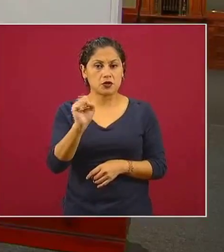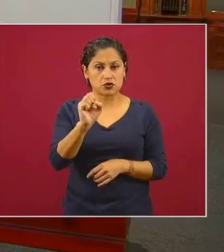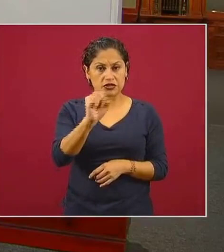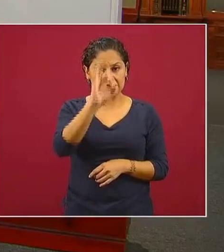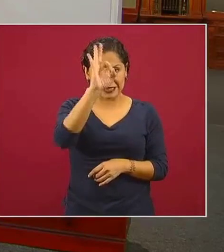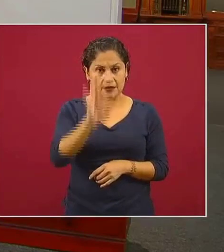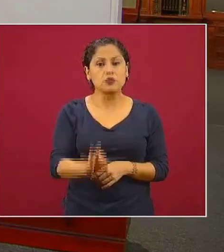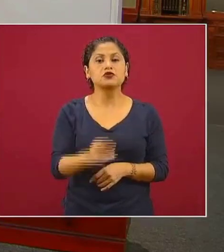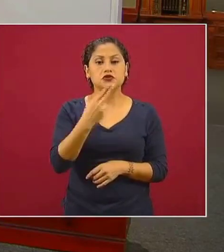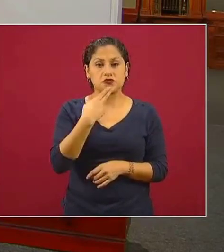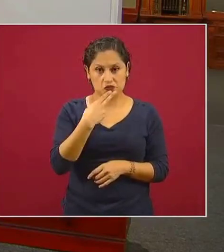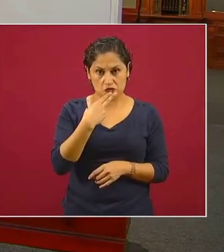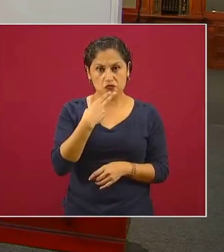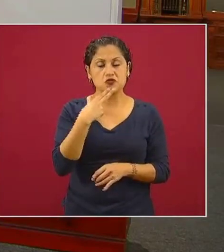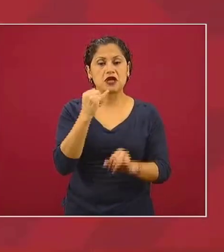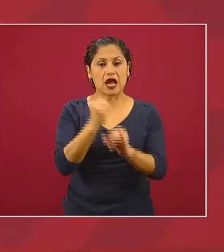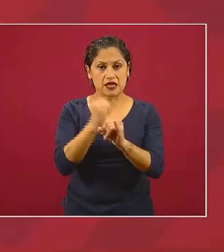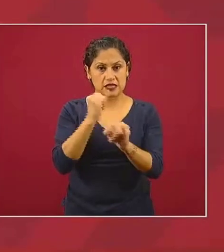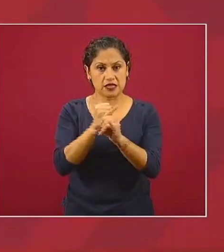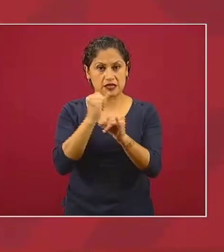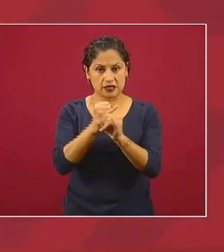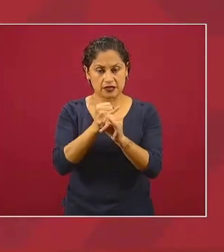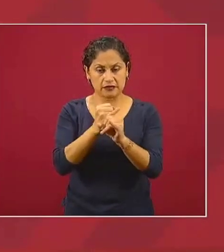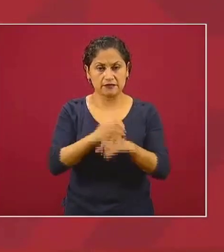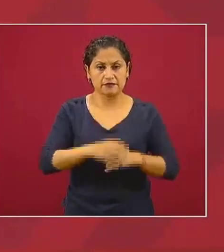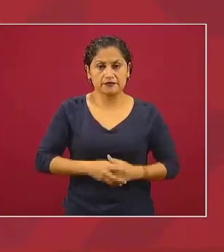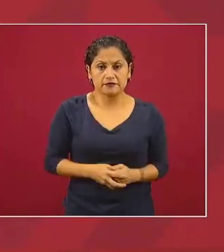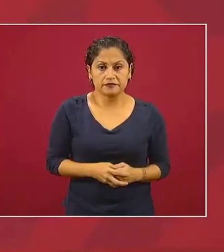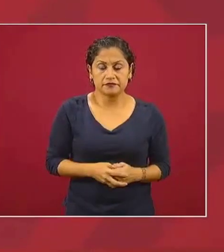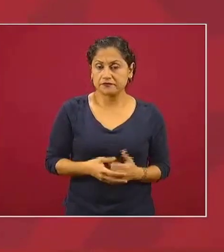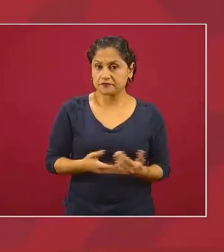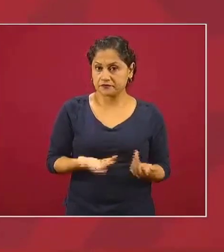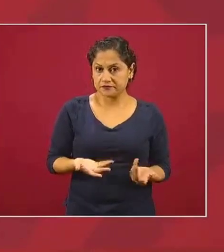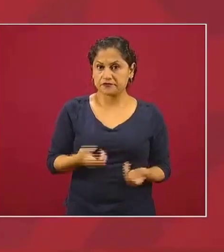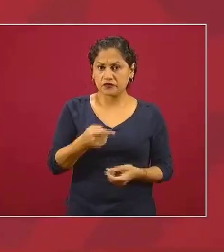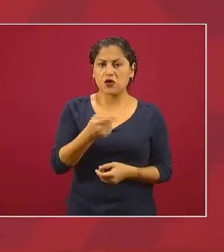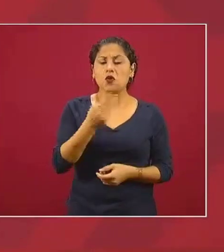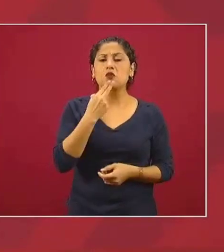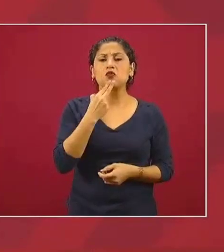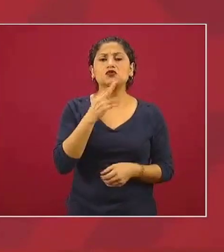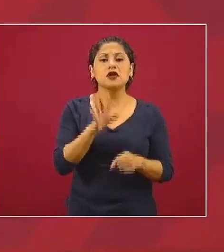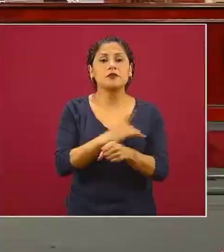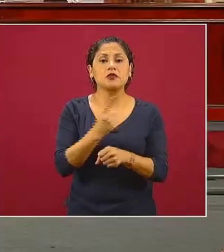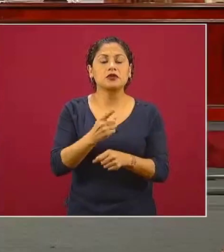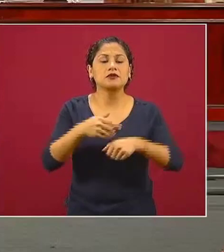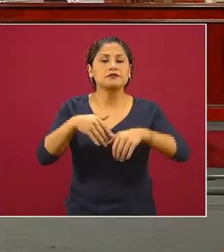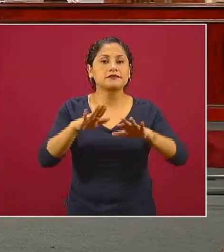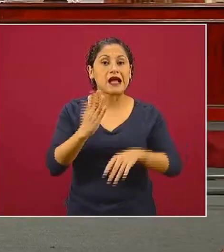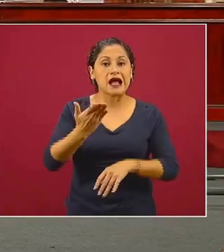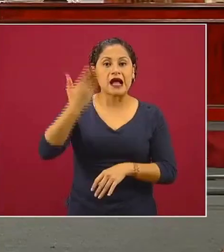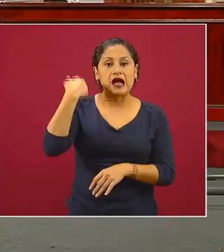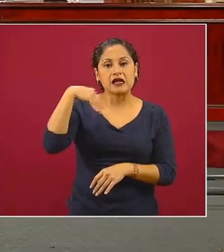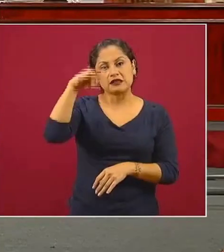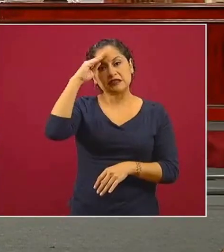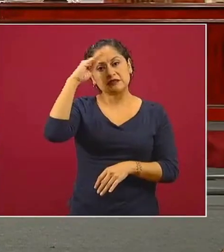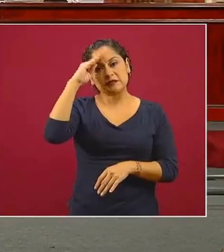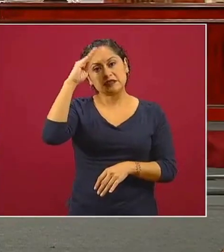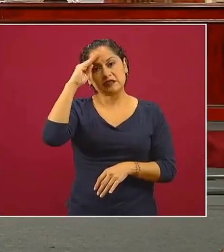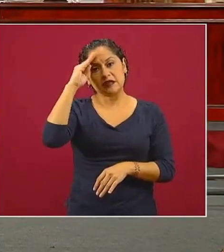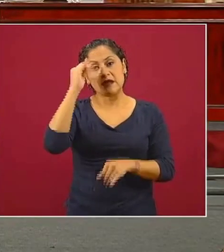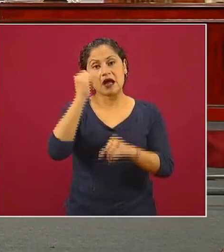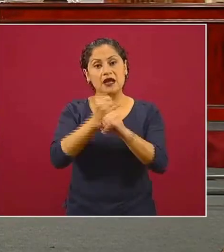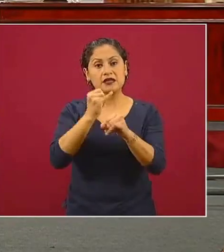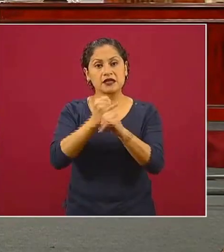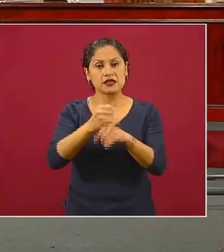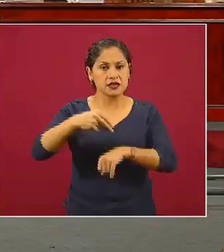lo está usando y lo está usando porque antes se pensaba que el internet era algo que tenía que pasar por una